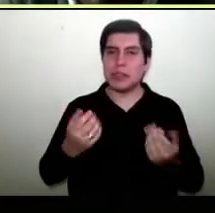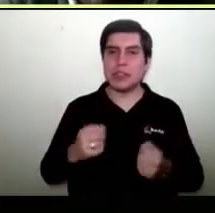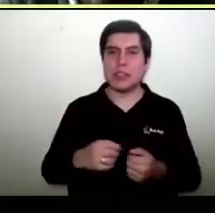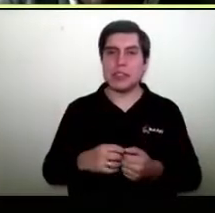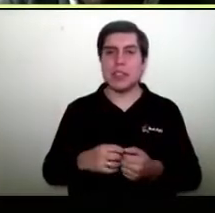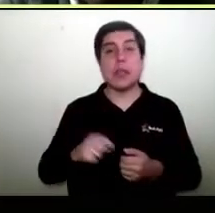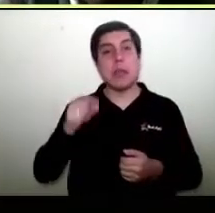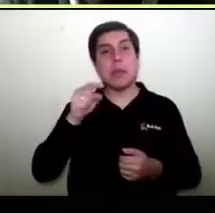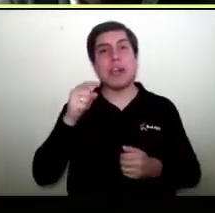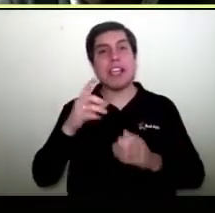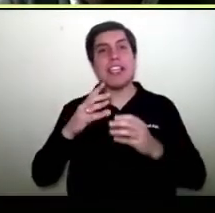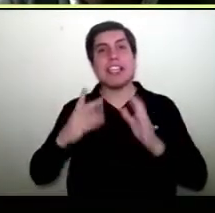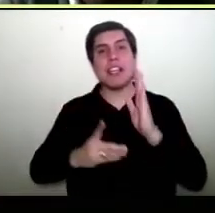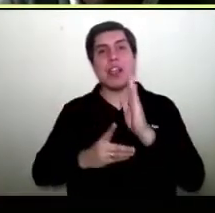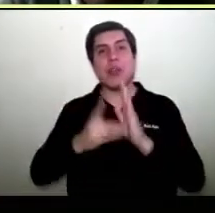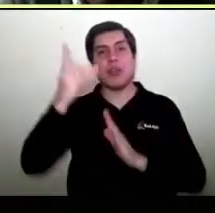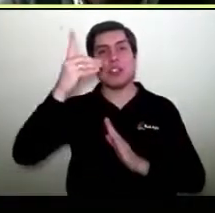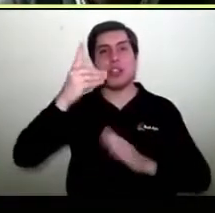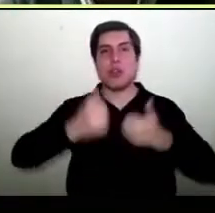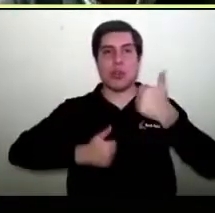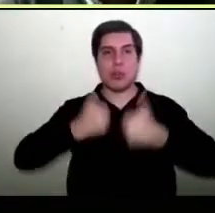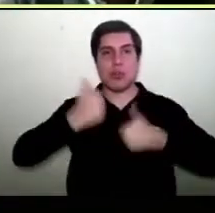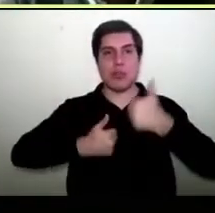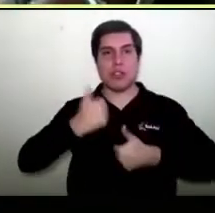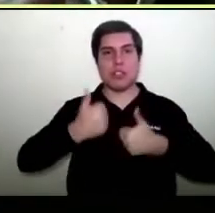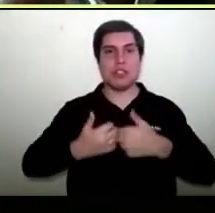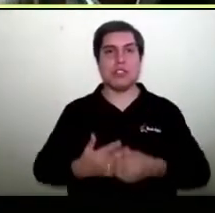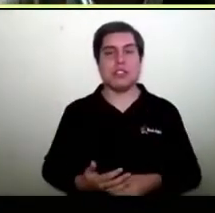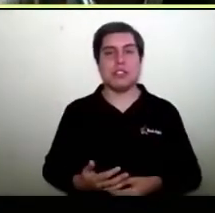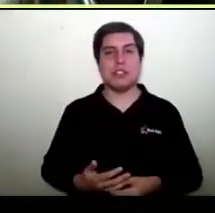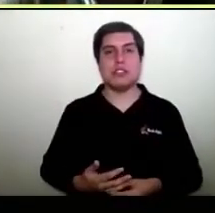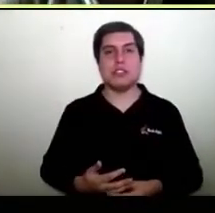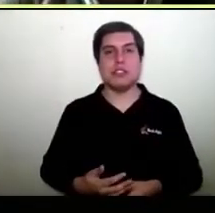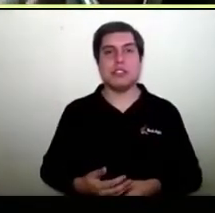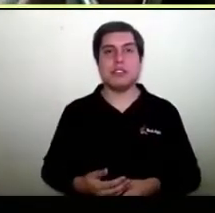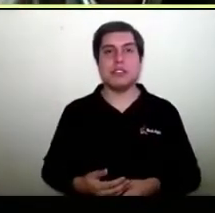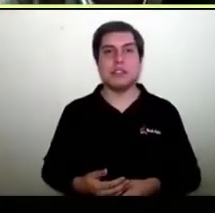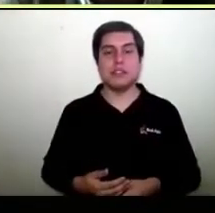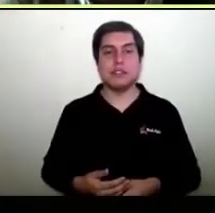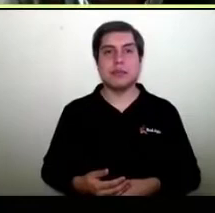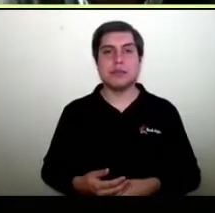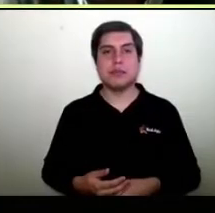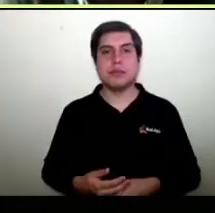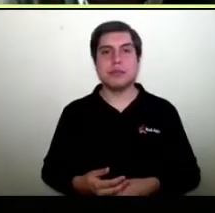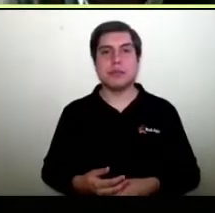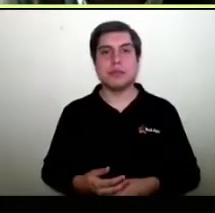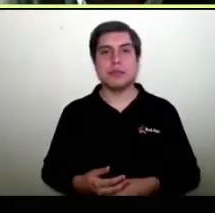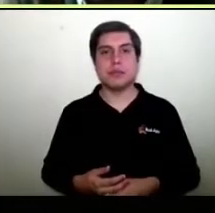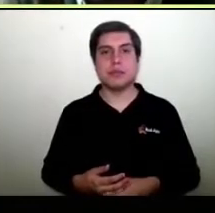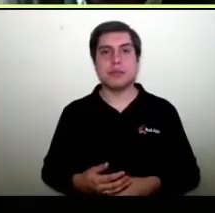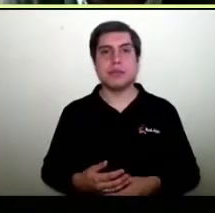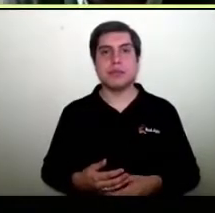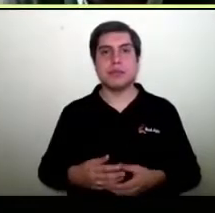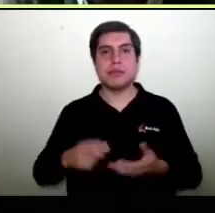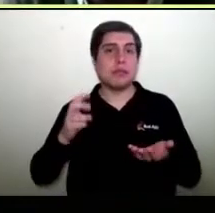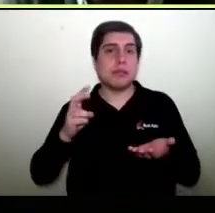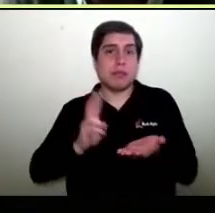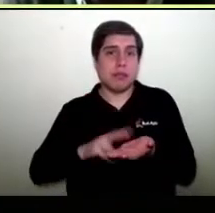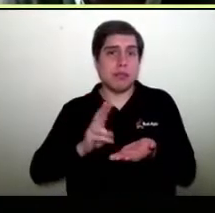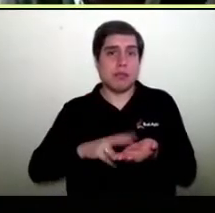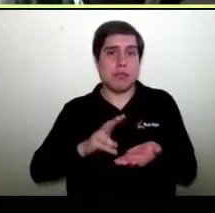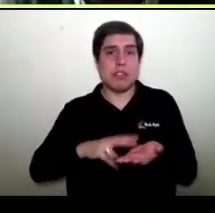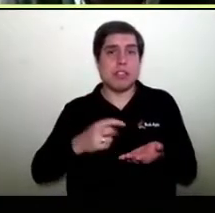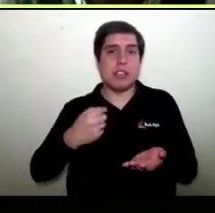un permanente crecimiento profesional. Por una cosa de realidad, por una cosa de existencia, porque así es la vida, yo no